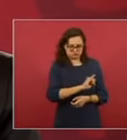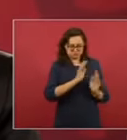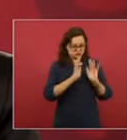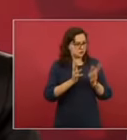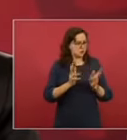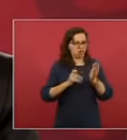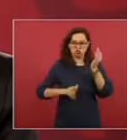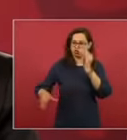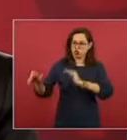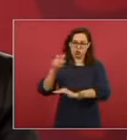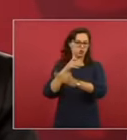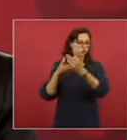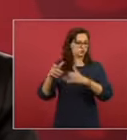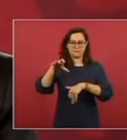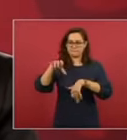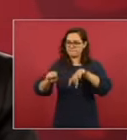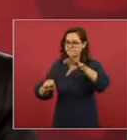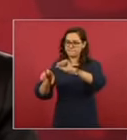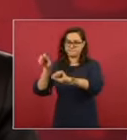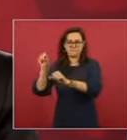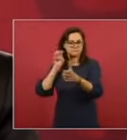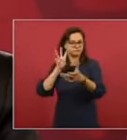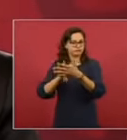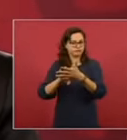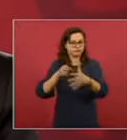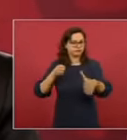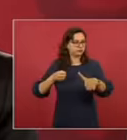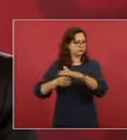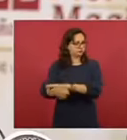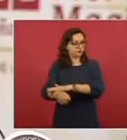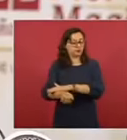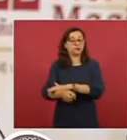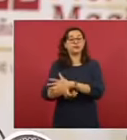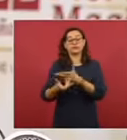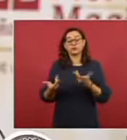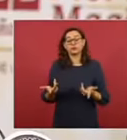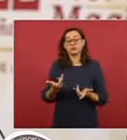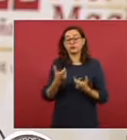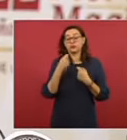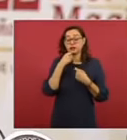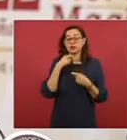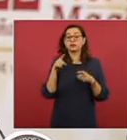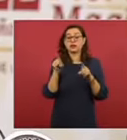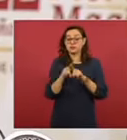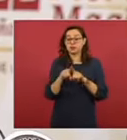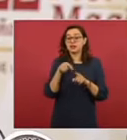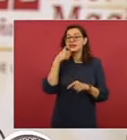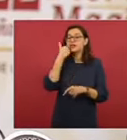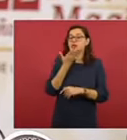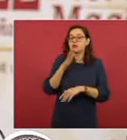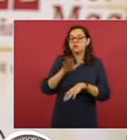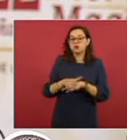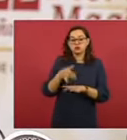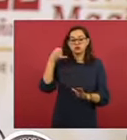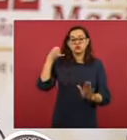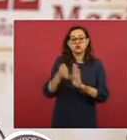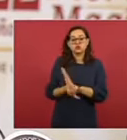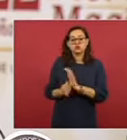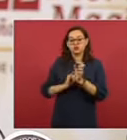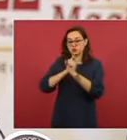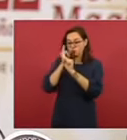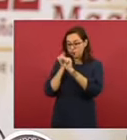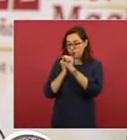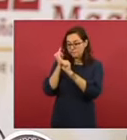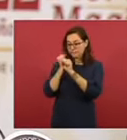participando en las indagatorias para poder extender estas investigaciones y poder generar otros